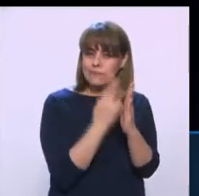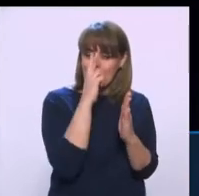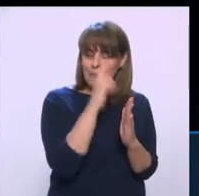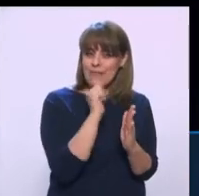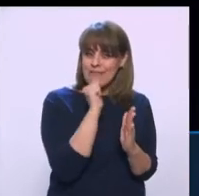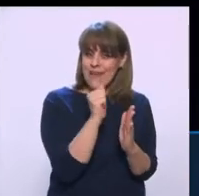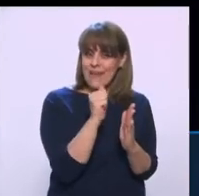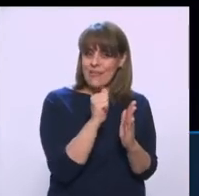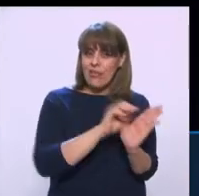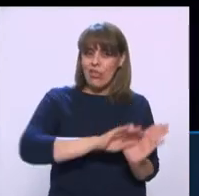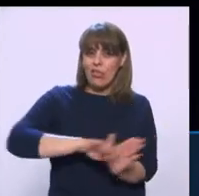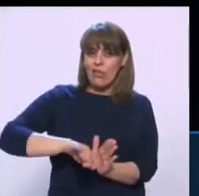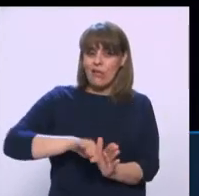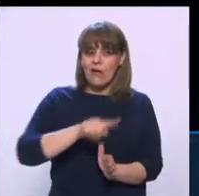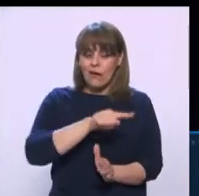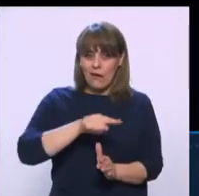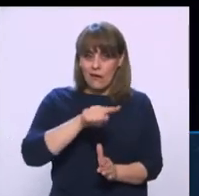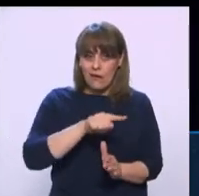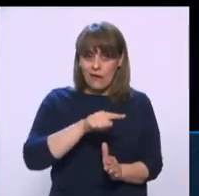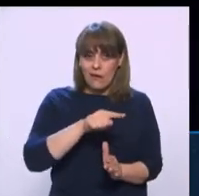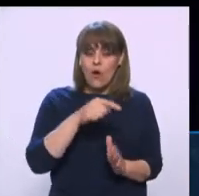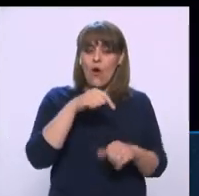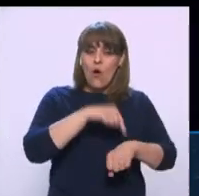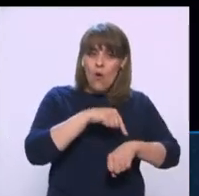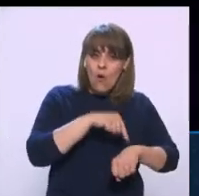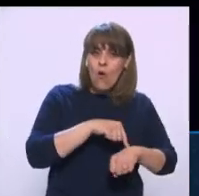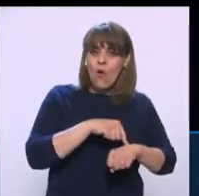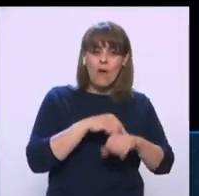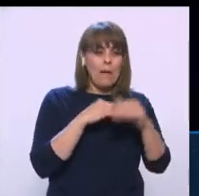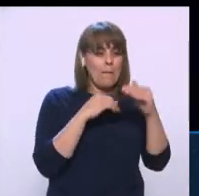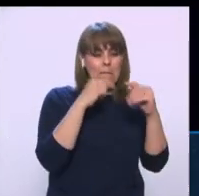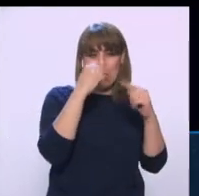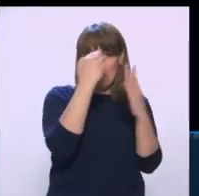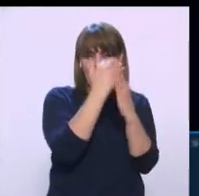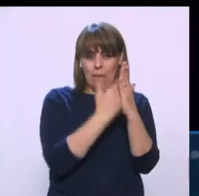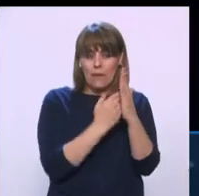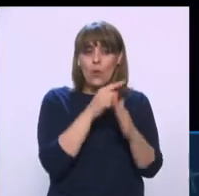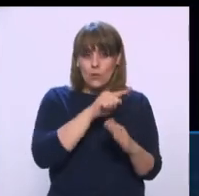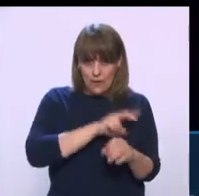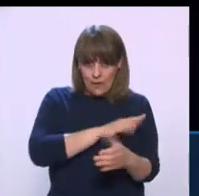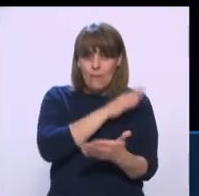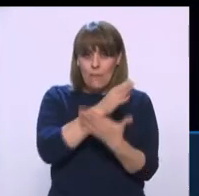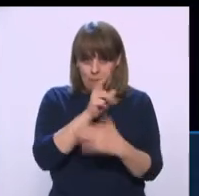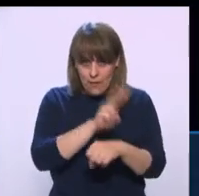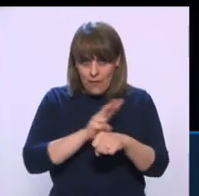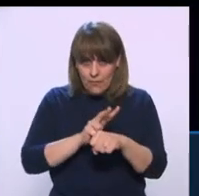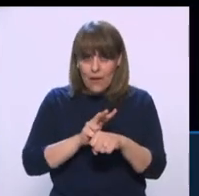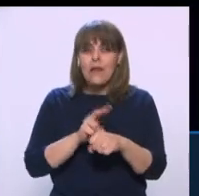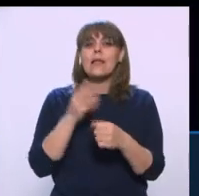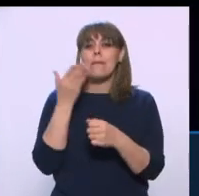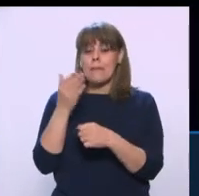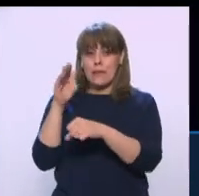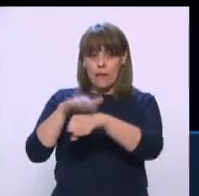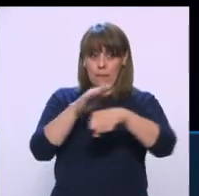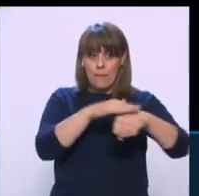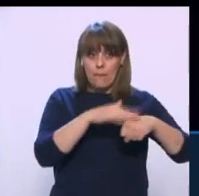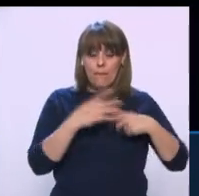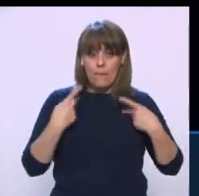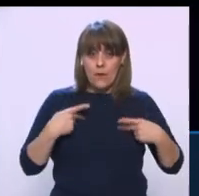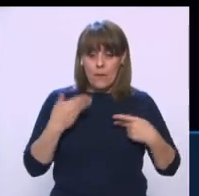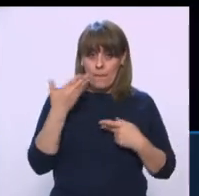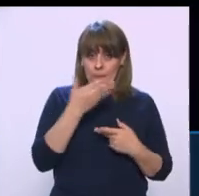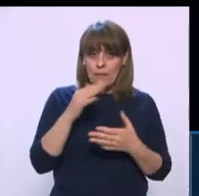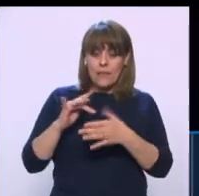o en las restricciones con respecto a los horarios, etcétera, y el llamado a la ciudadanía. Sí, así es,